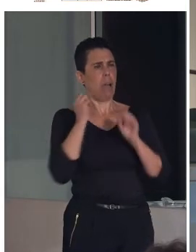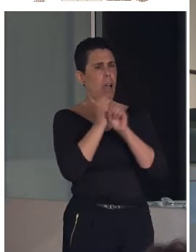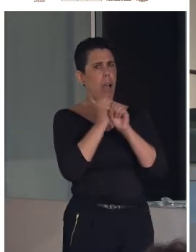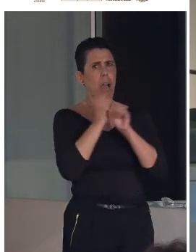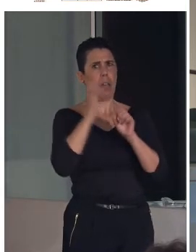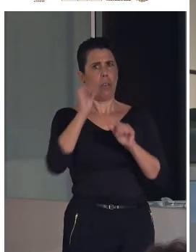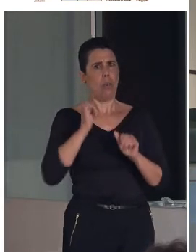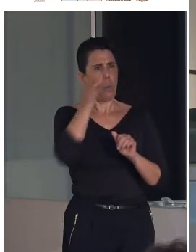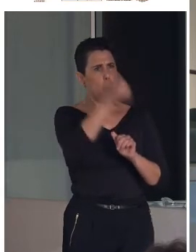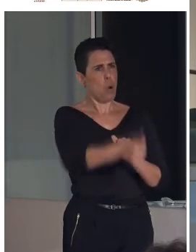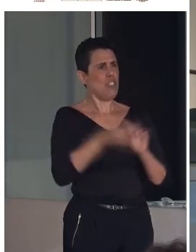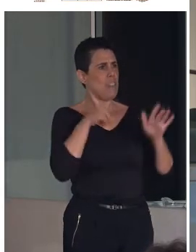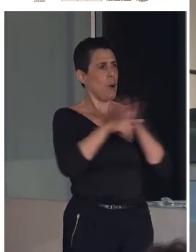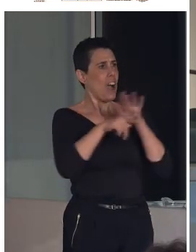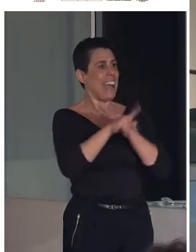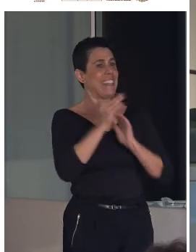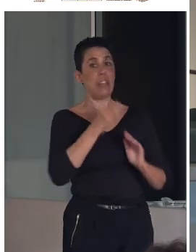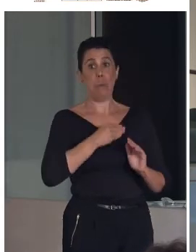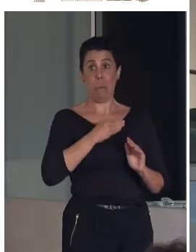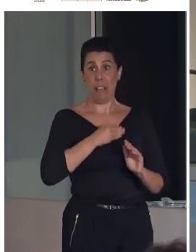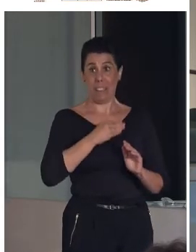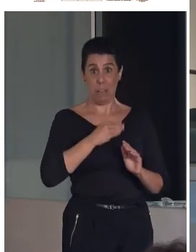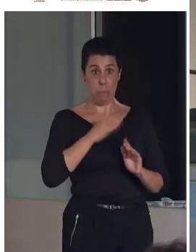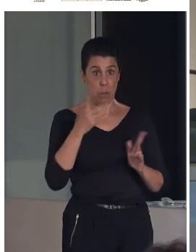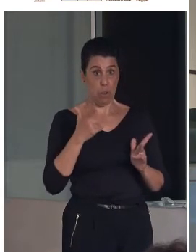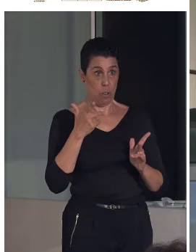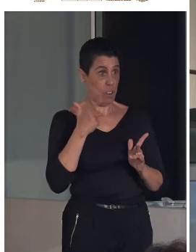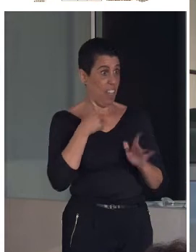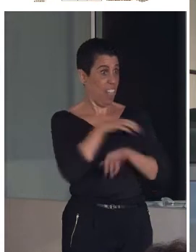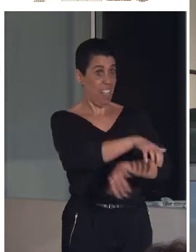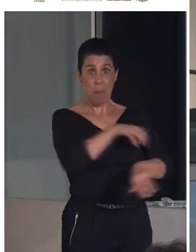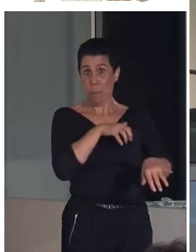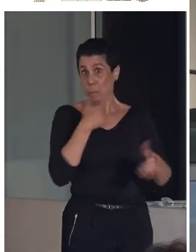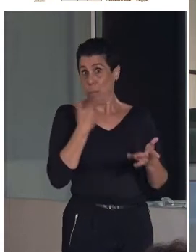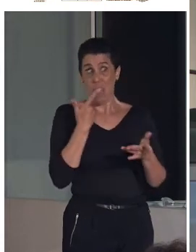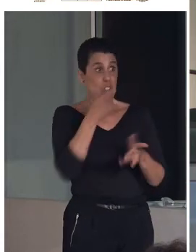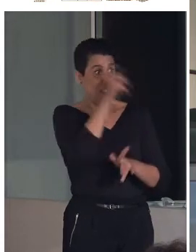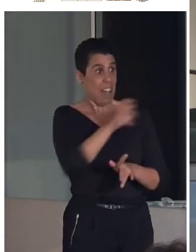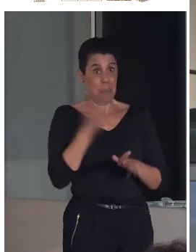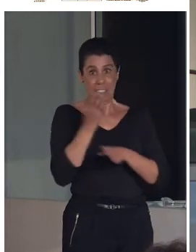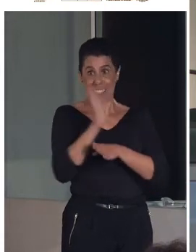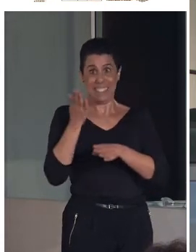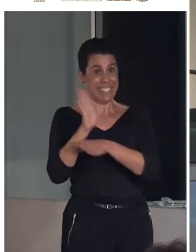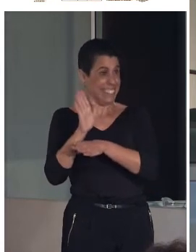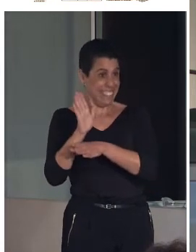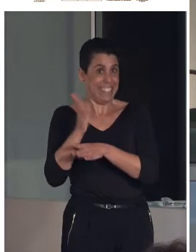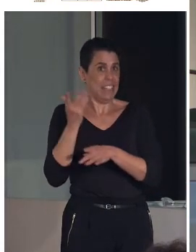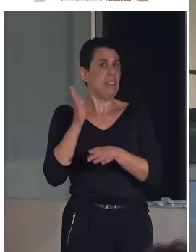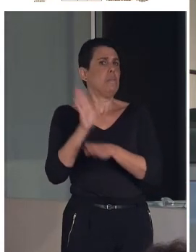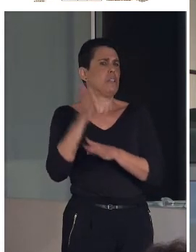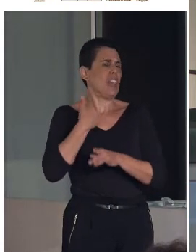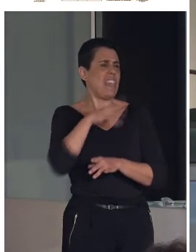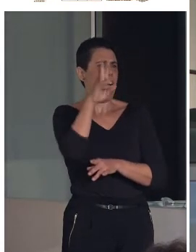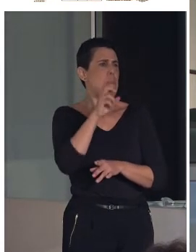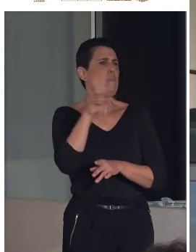en gestión patrimonial, como casi todas las personas que han intervenido anteriormente. Lleva ya un recorrido de 20